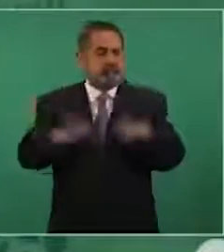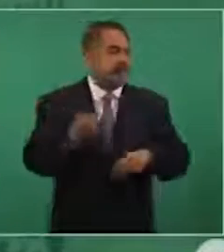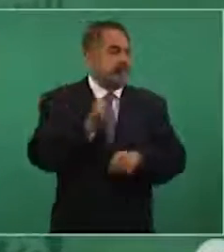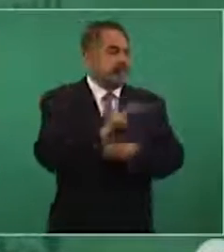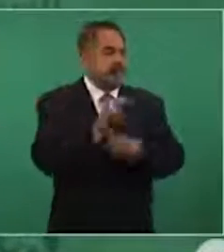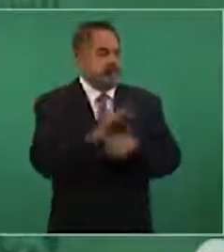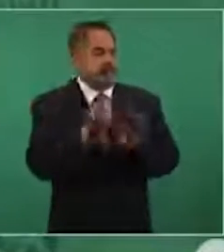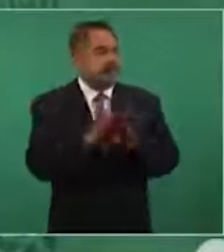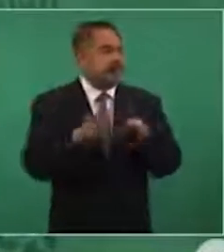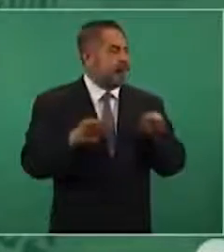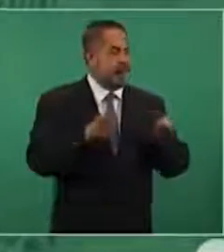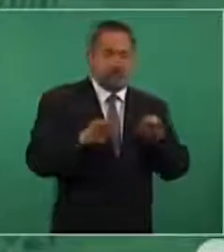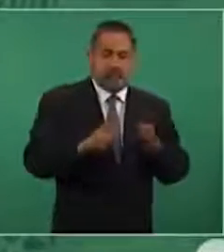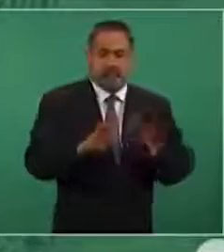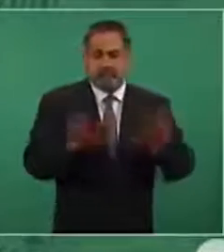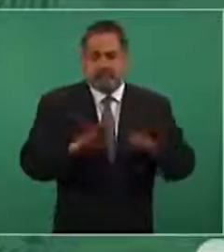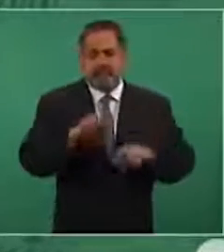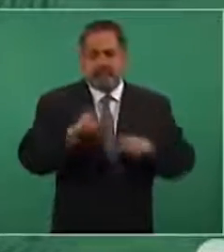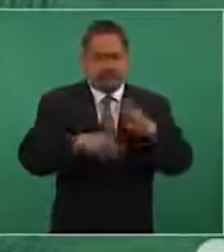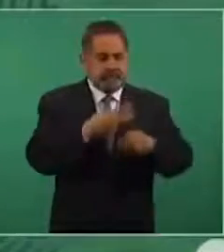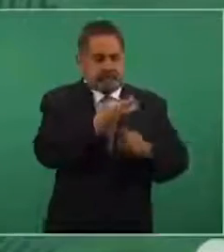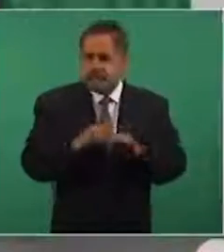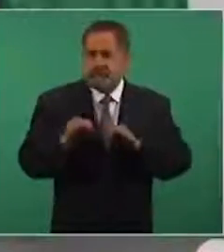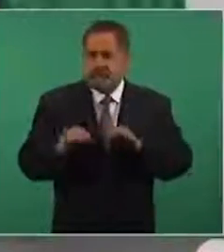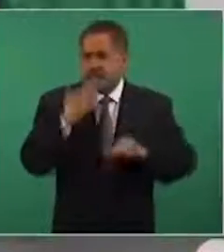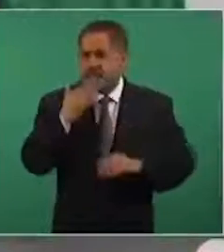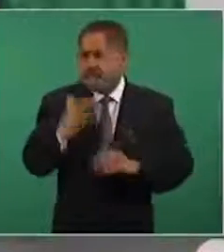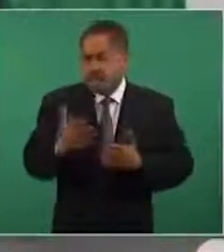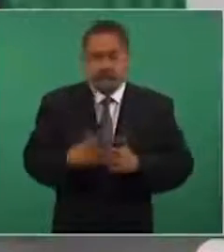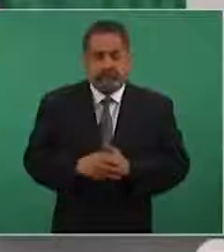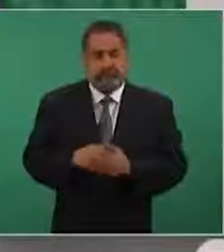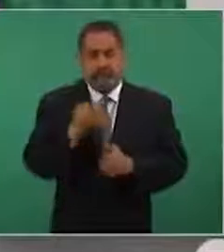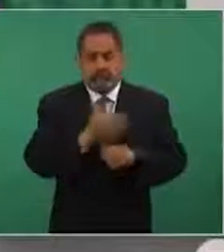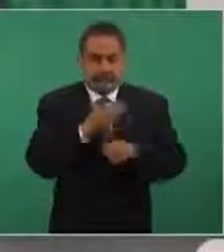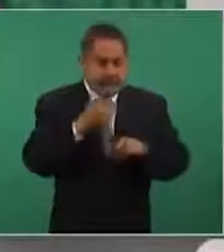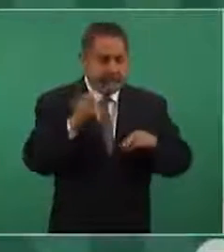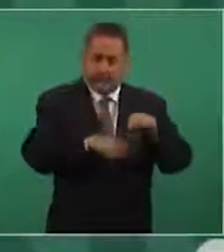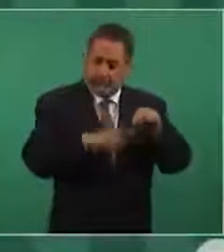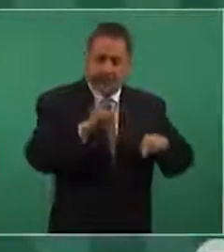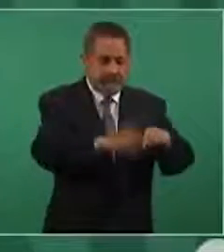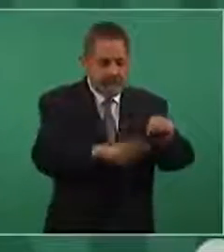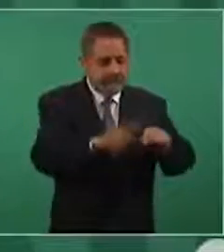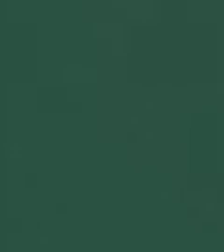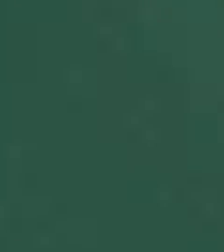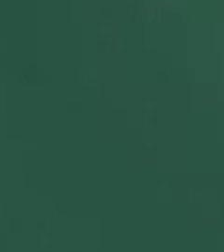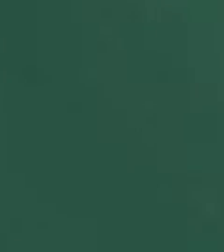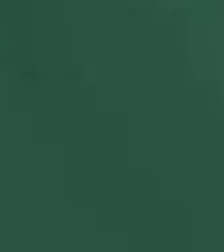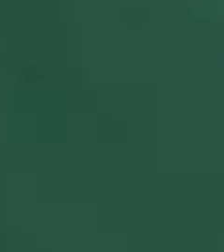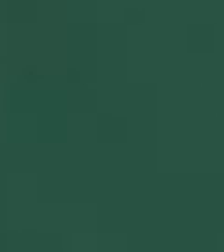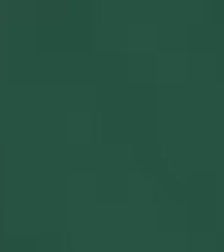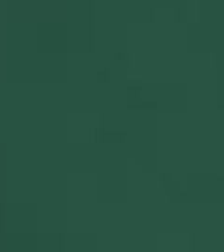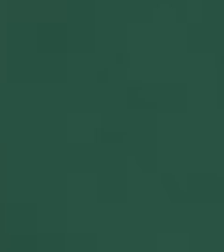Y ya se están logrando resultados. Entonces, estamos limpiando y vamos a seguir limpiando.